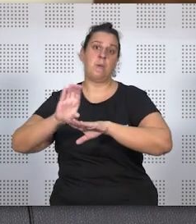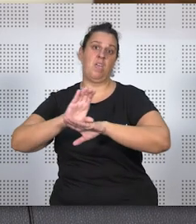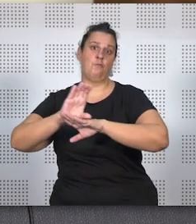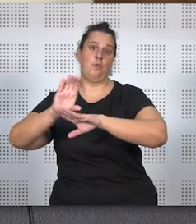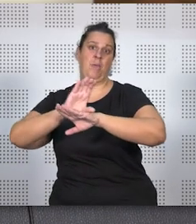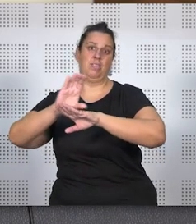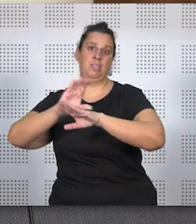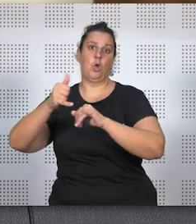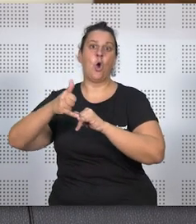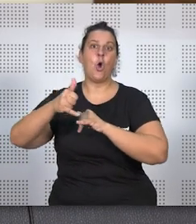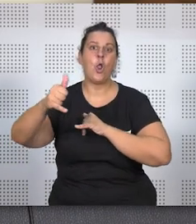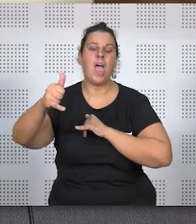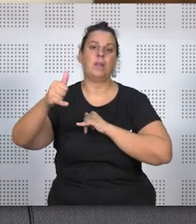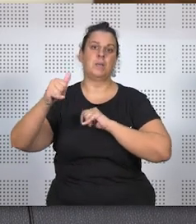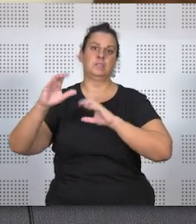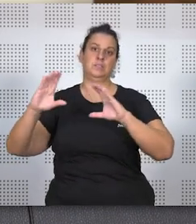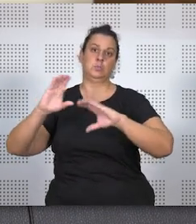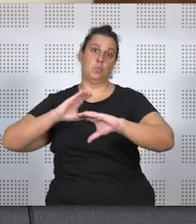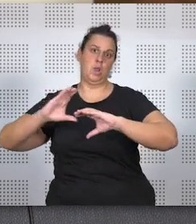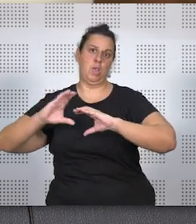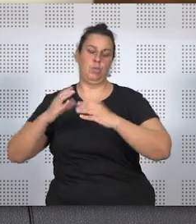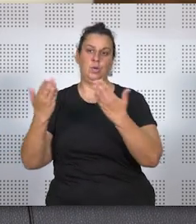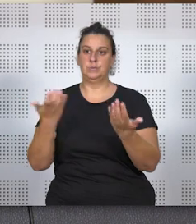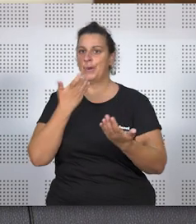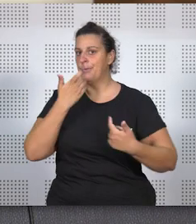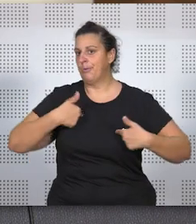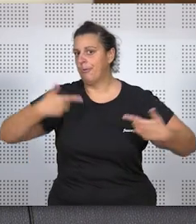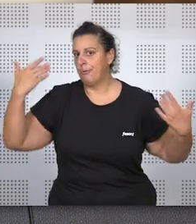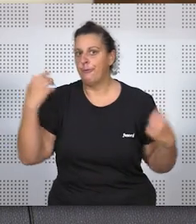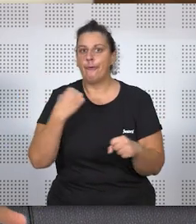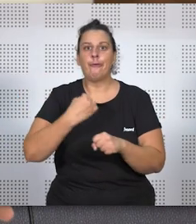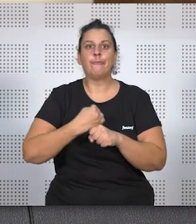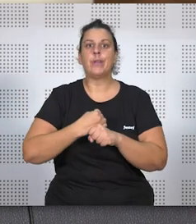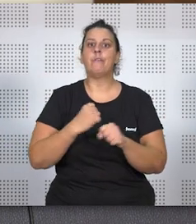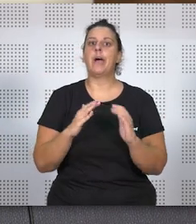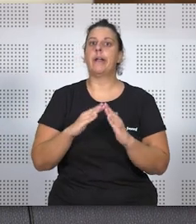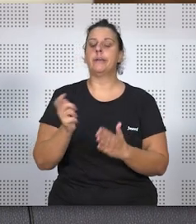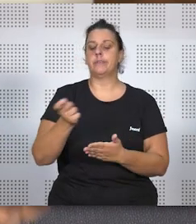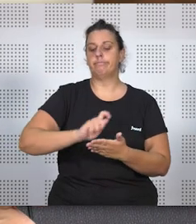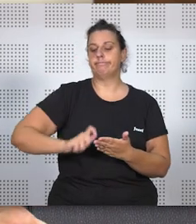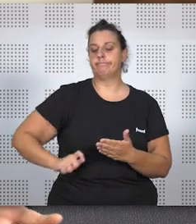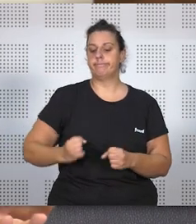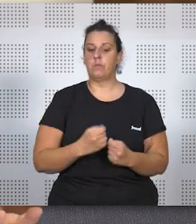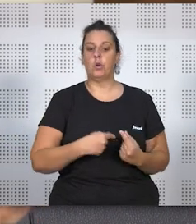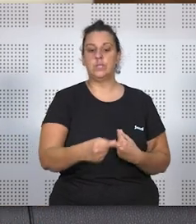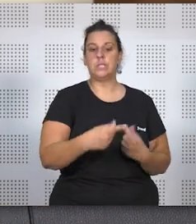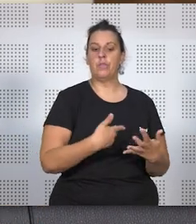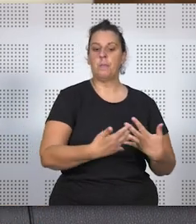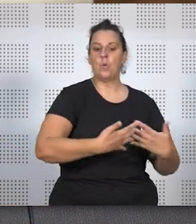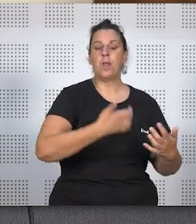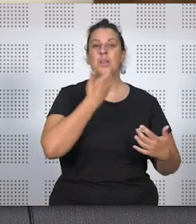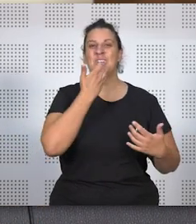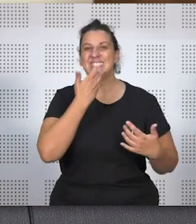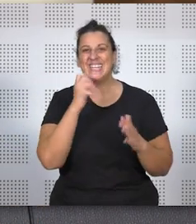informáticos, telemáticos y telecomunicaciones. Por lo tanto yo puedo trabajar desde mi casa de manera manual que sería trabajo a distancia pero si